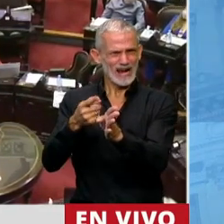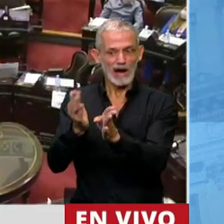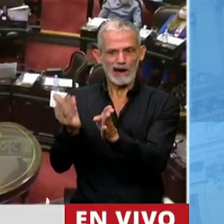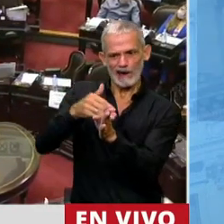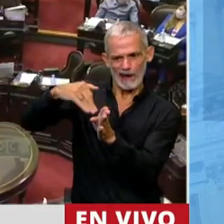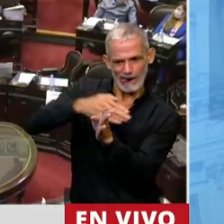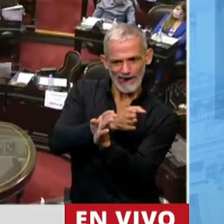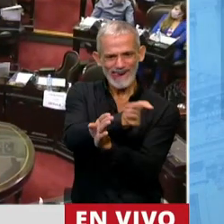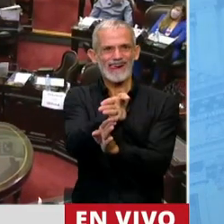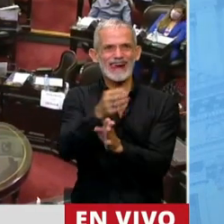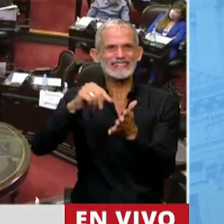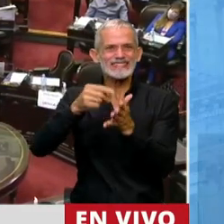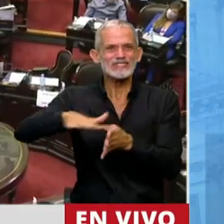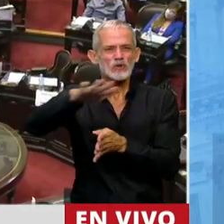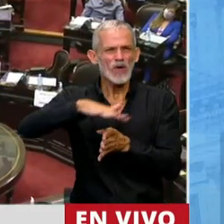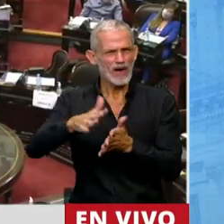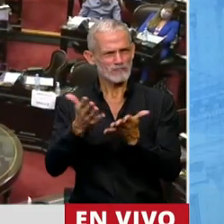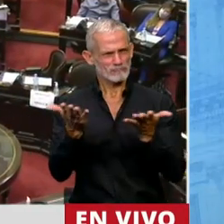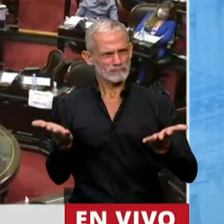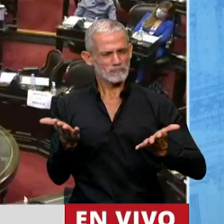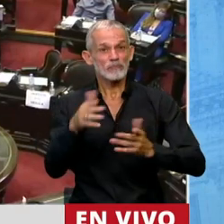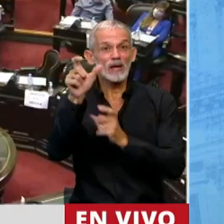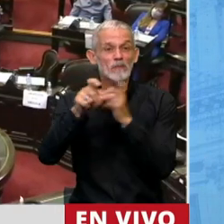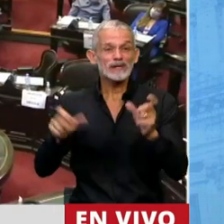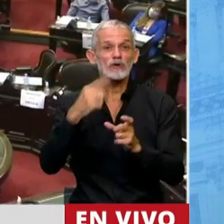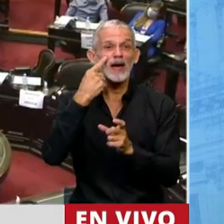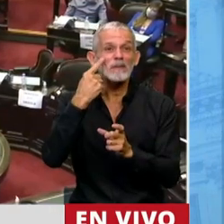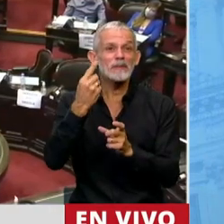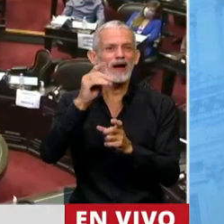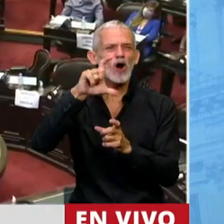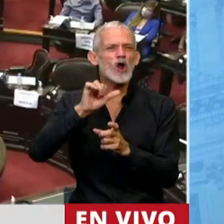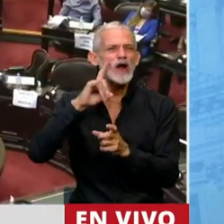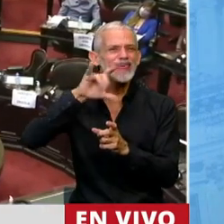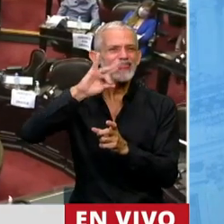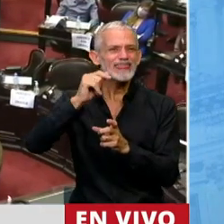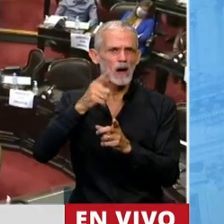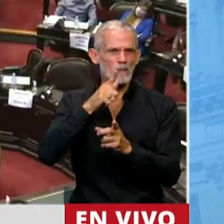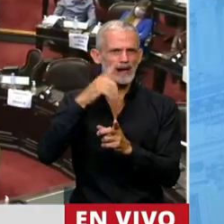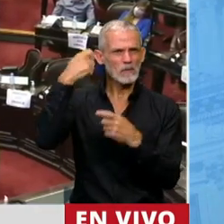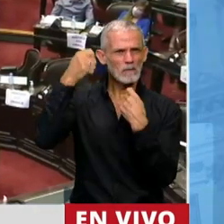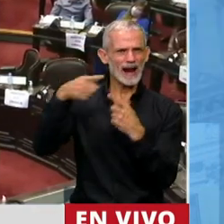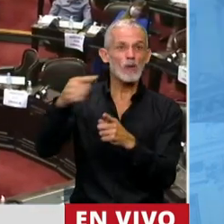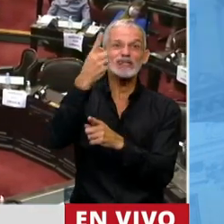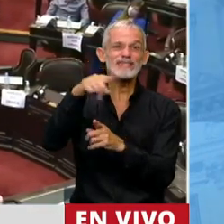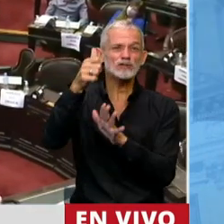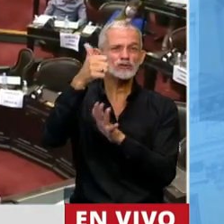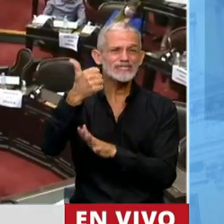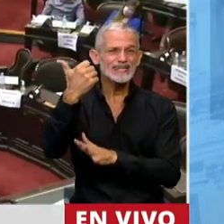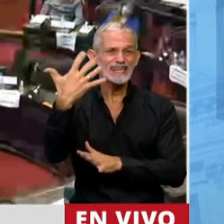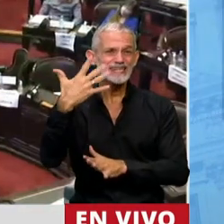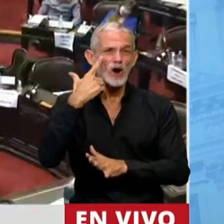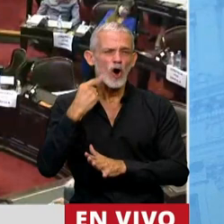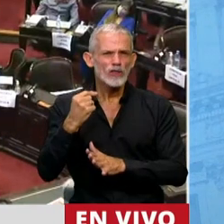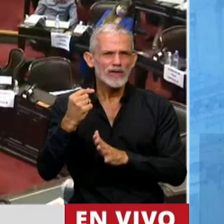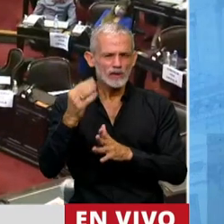adentro de Formosa y a los clorindenses lo echaron a Paraguay. Hoy llevan 165 días recluidos. Una